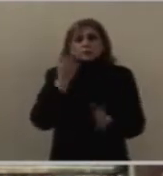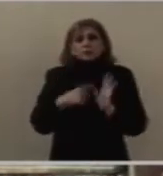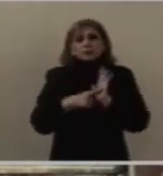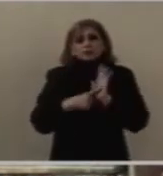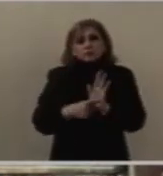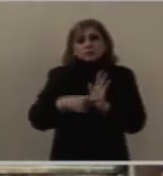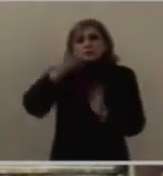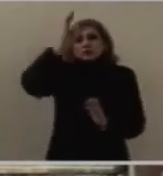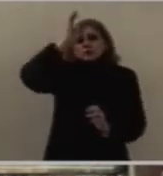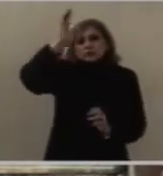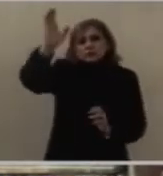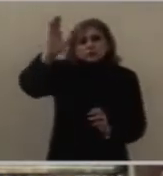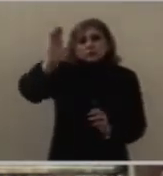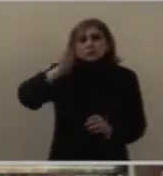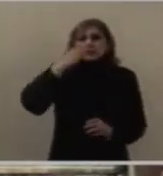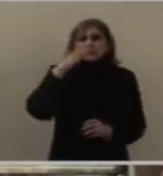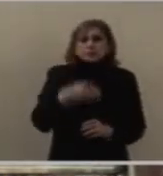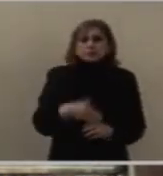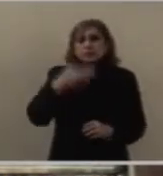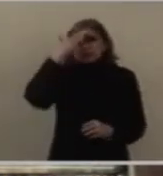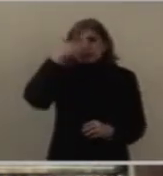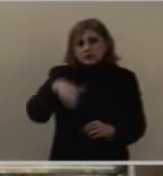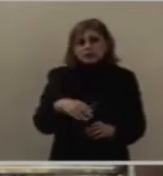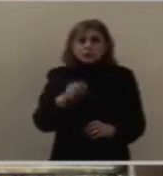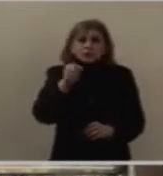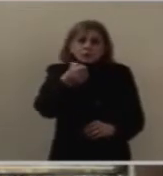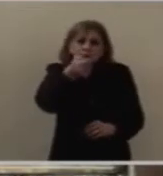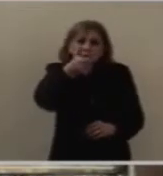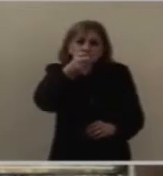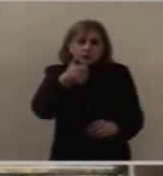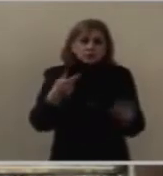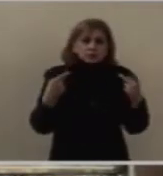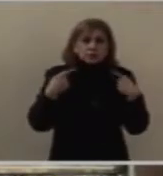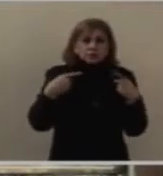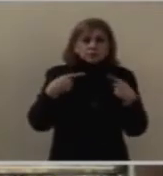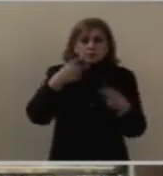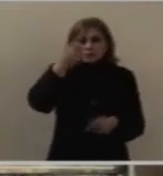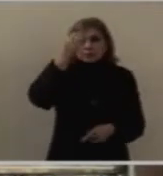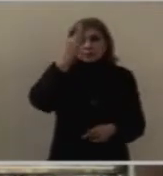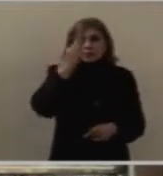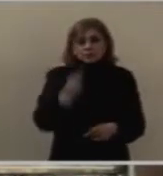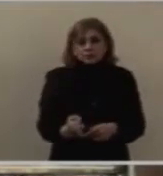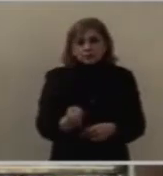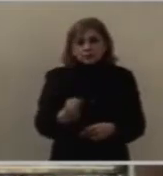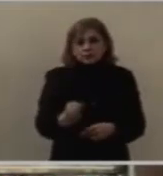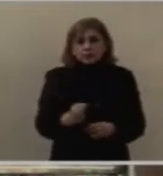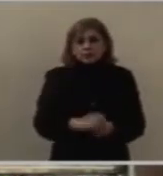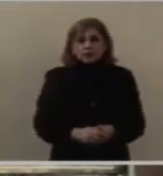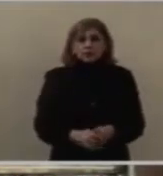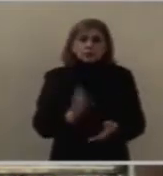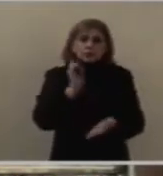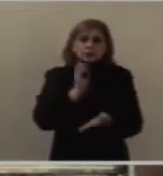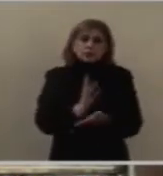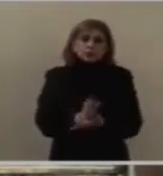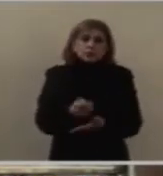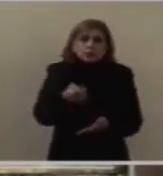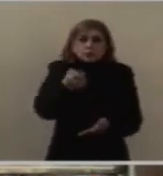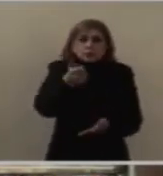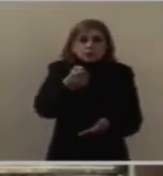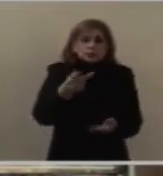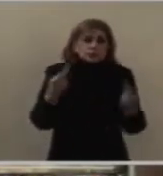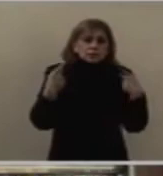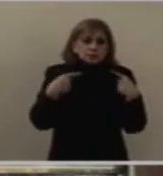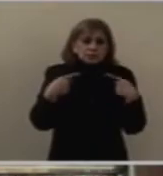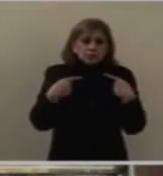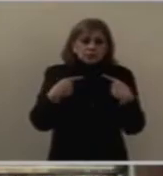Él sabe que pocos lo van a aceptar, solo un resto pobre y humilde. Como